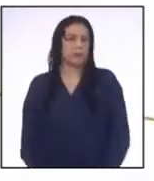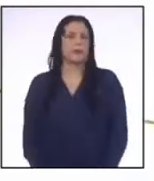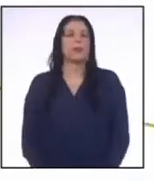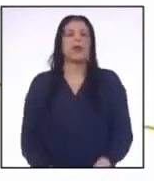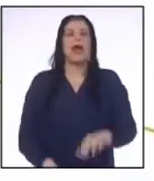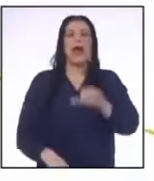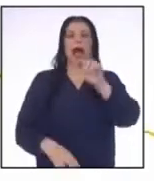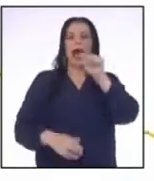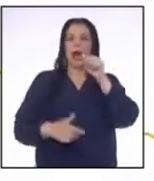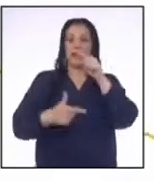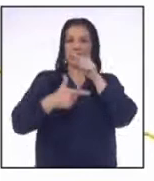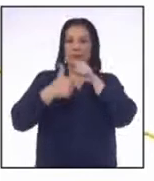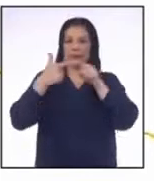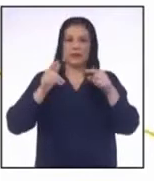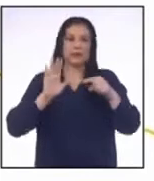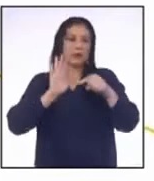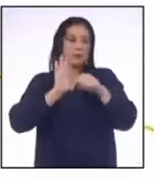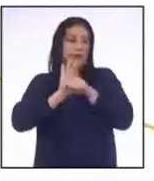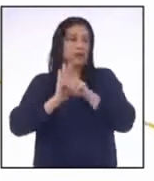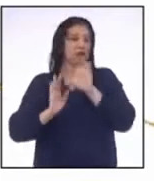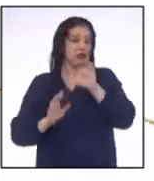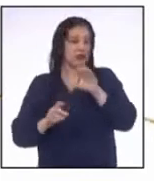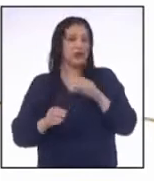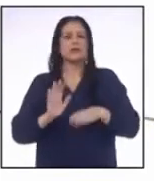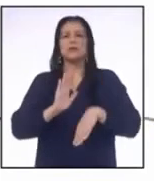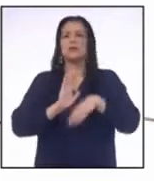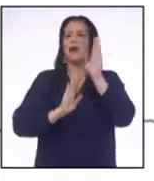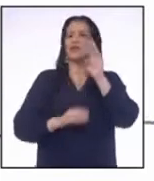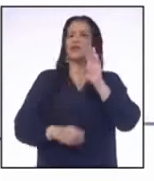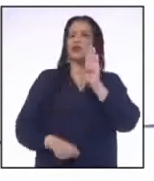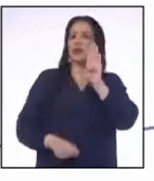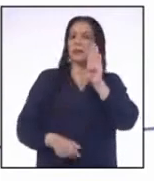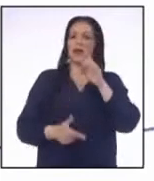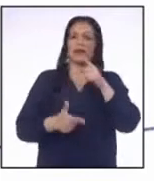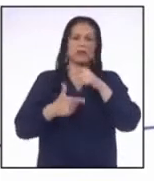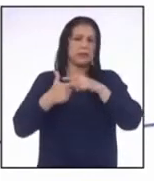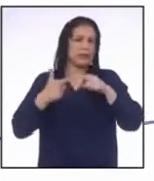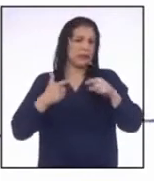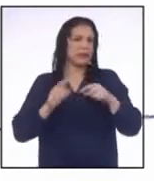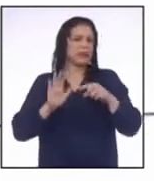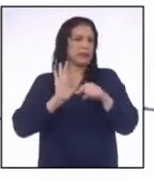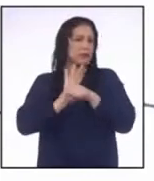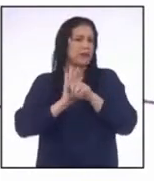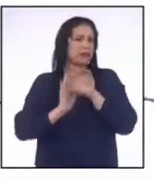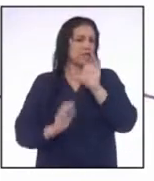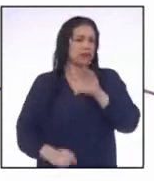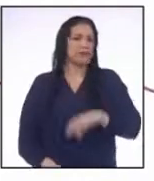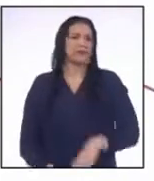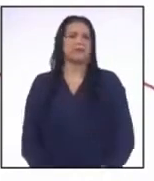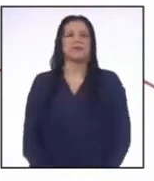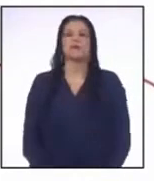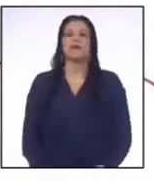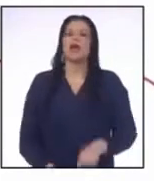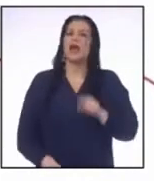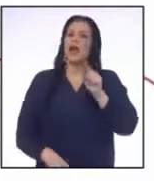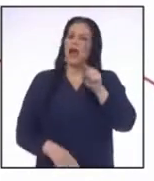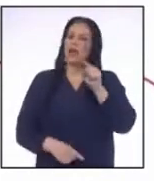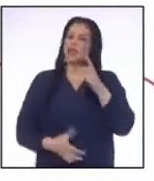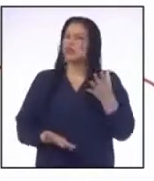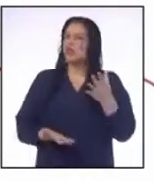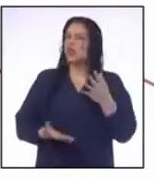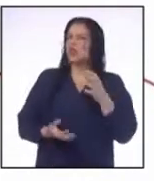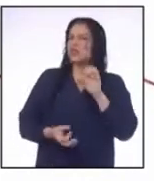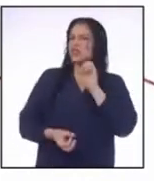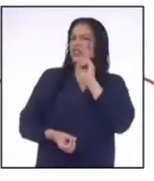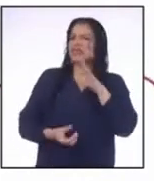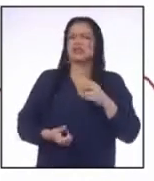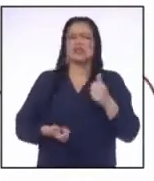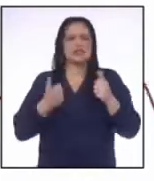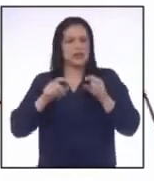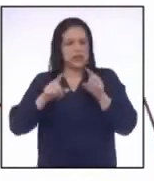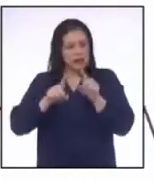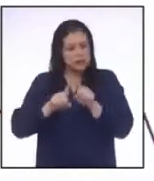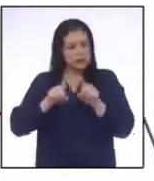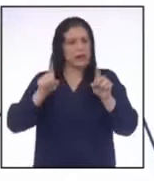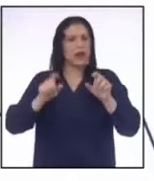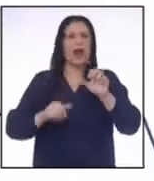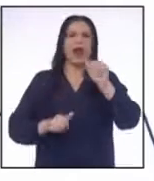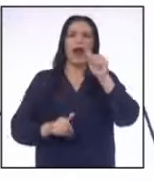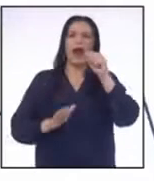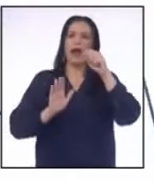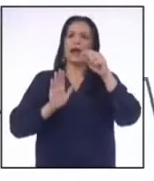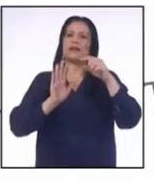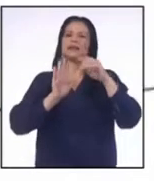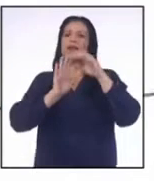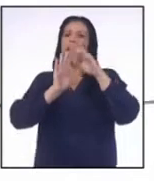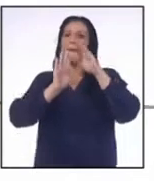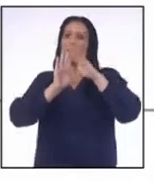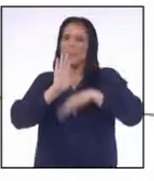A dividido entre menos C Es mayor que B dividido entre menos C Esta propiedad nos indica Que si tienes la desigualdad A